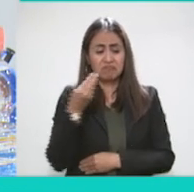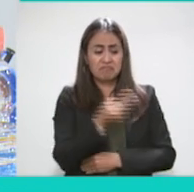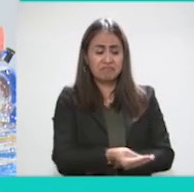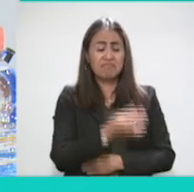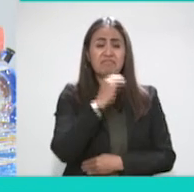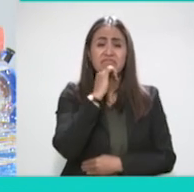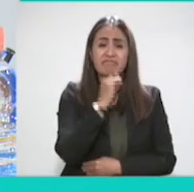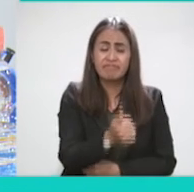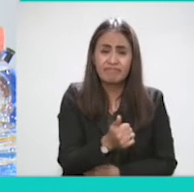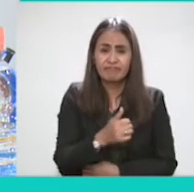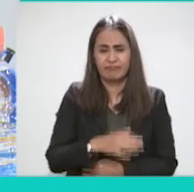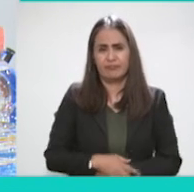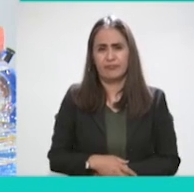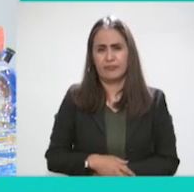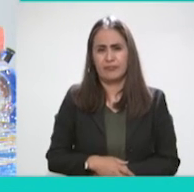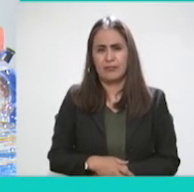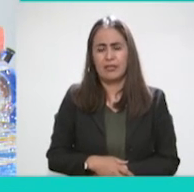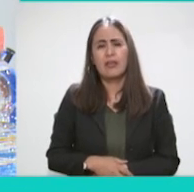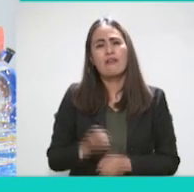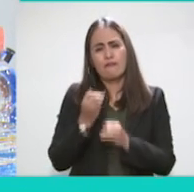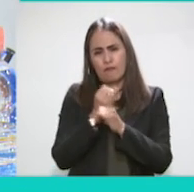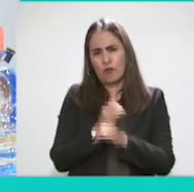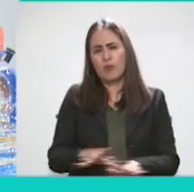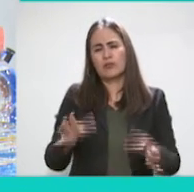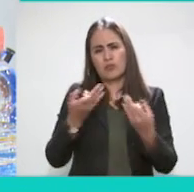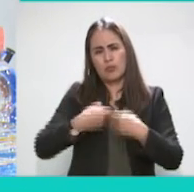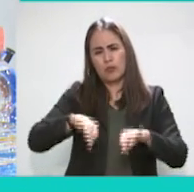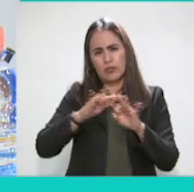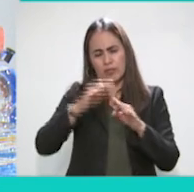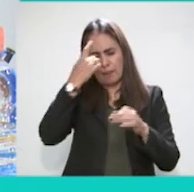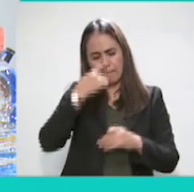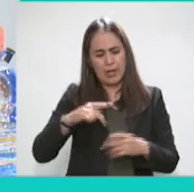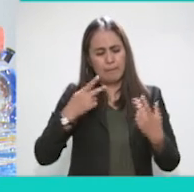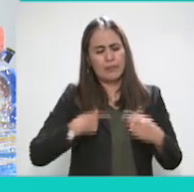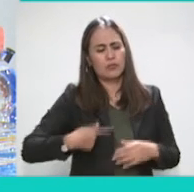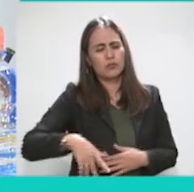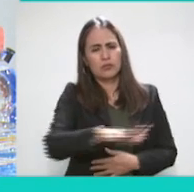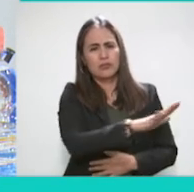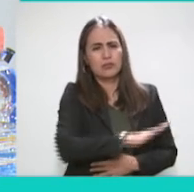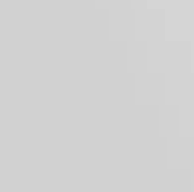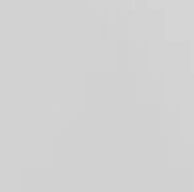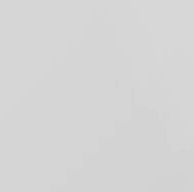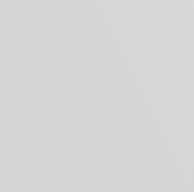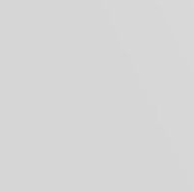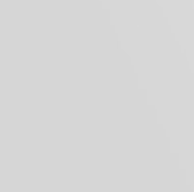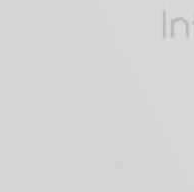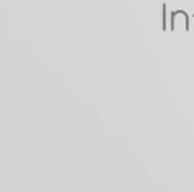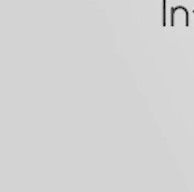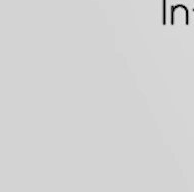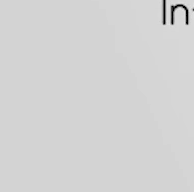es una información clave para los ciudadanos respecto a este tema.